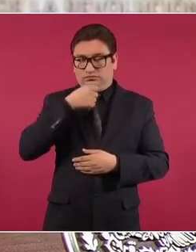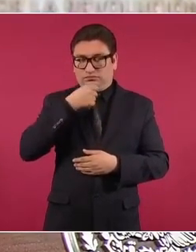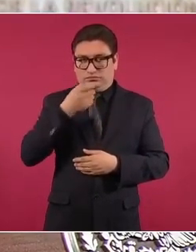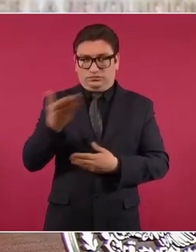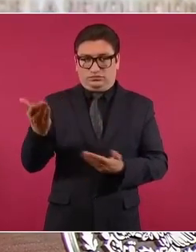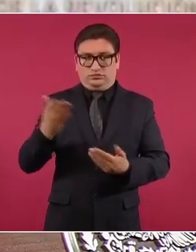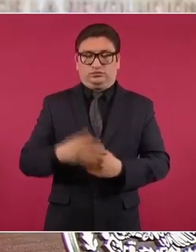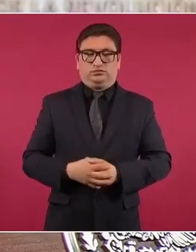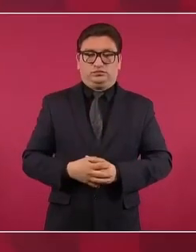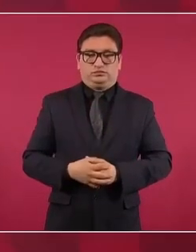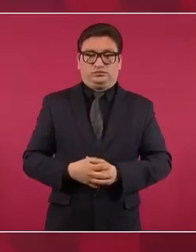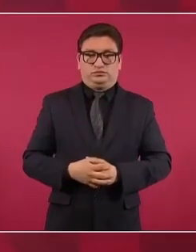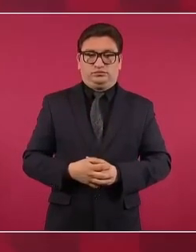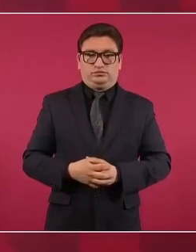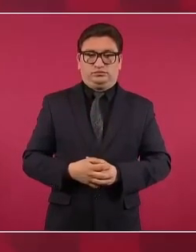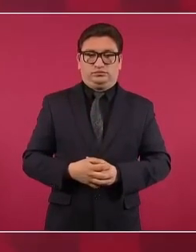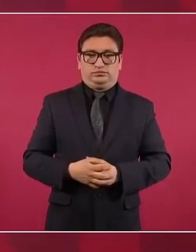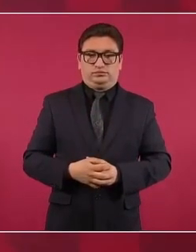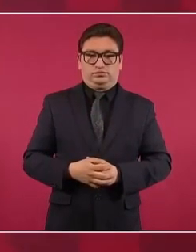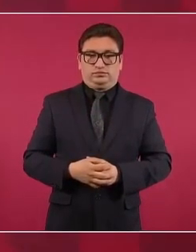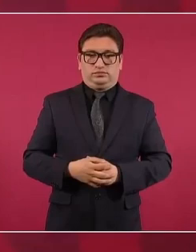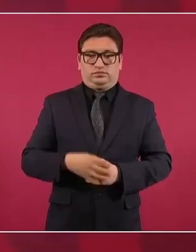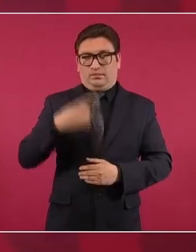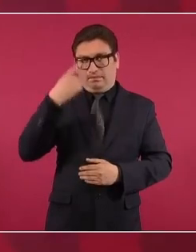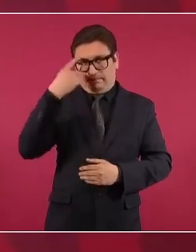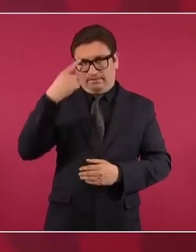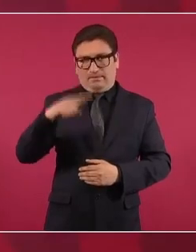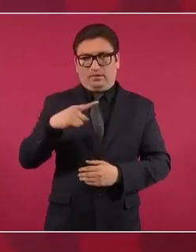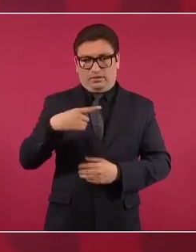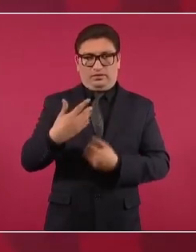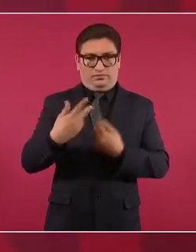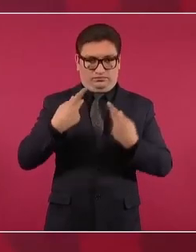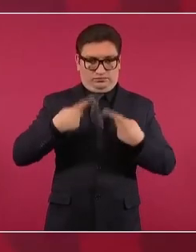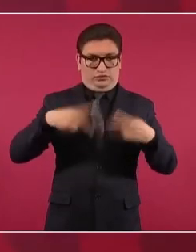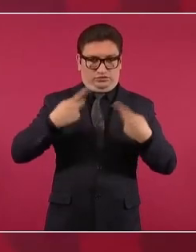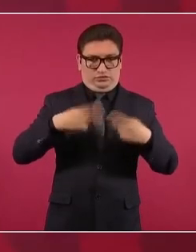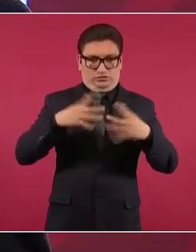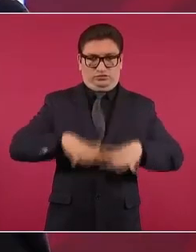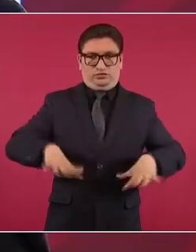para que la gente diga, bueno, pues